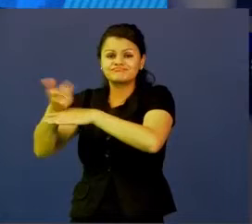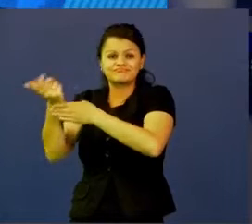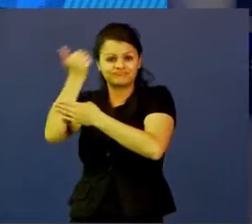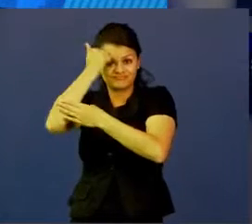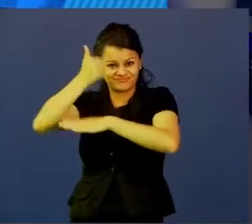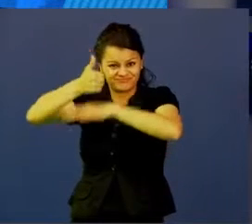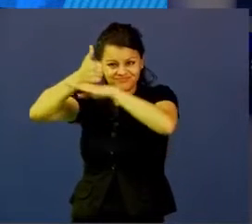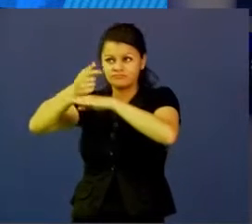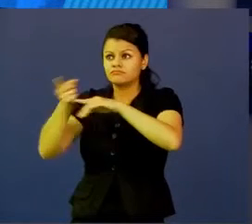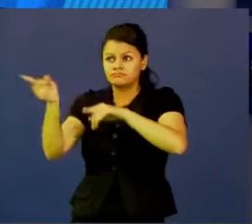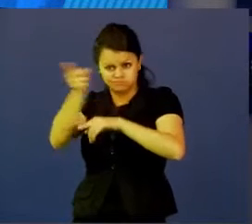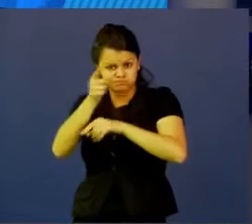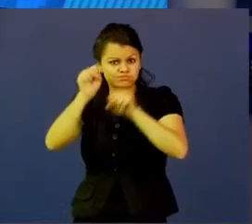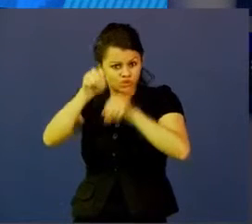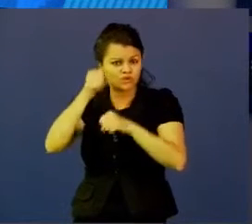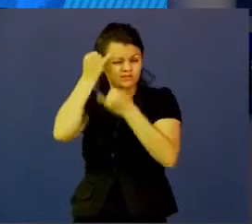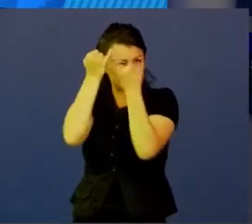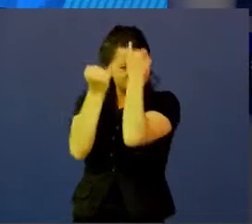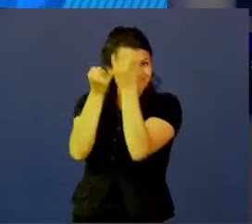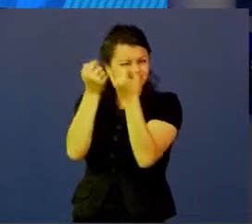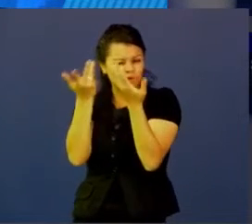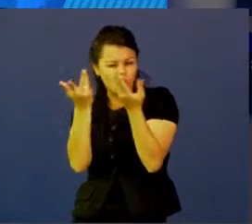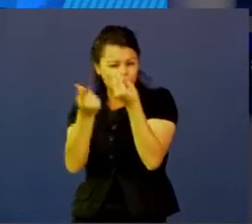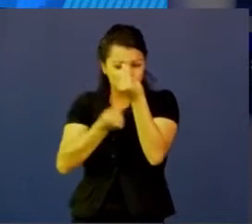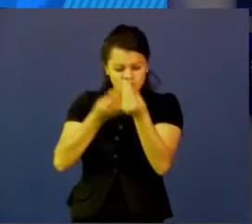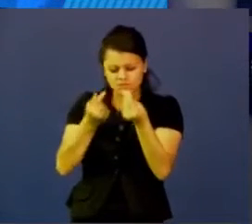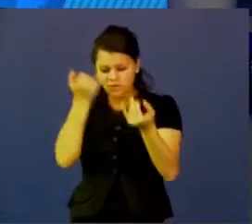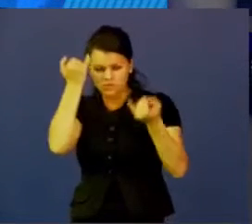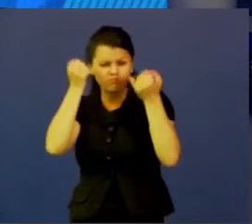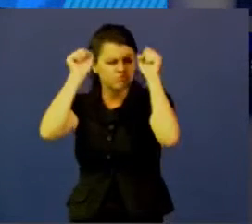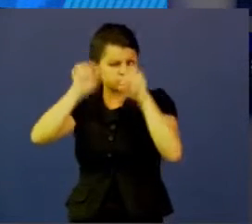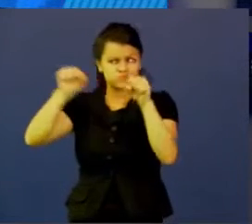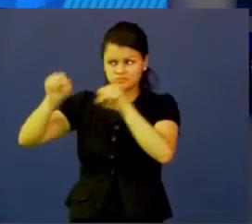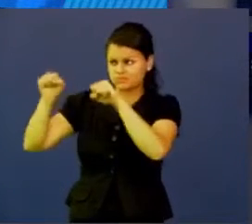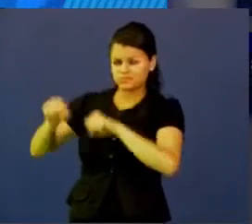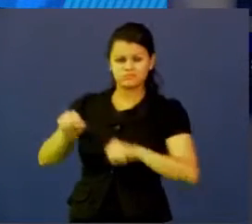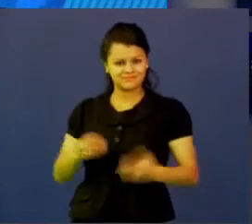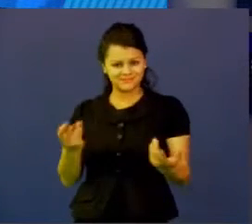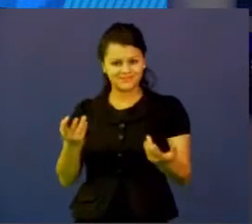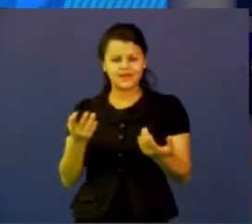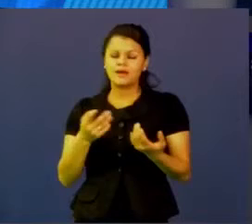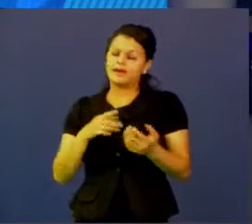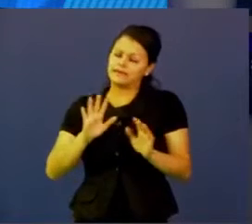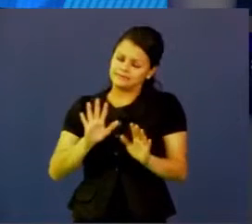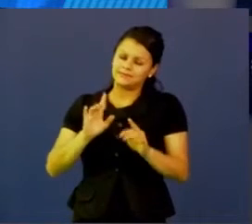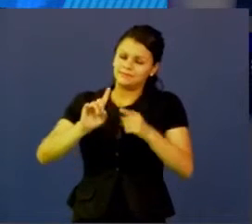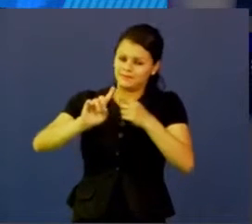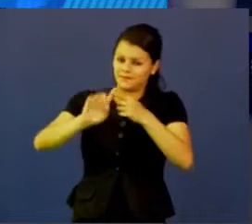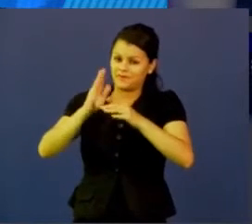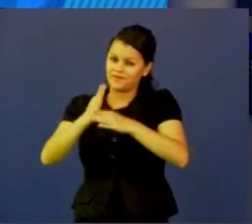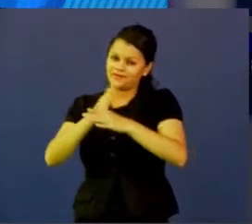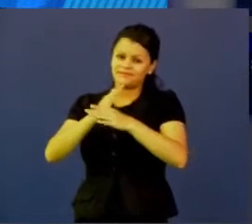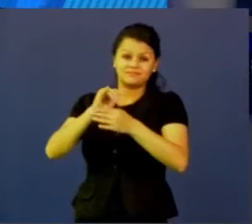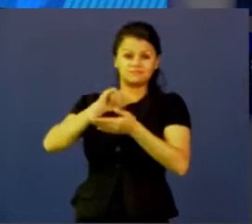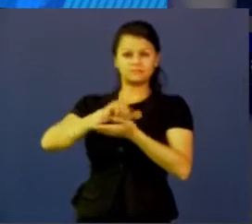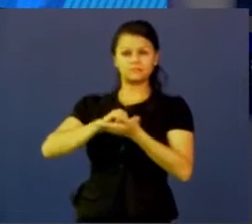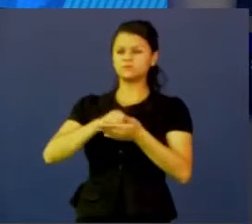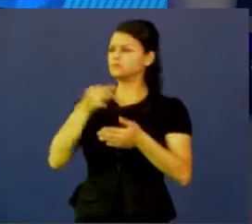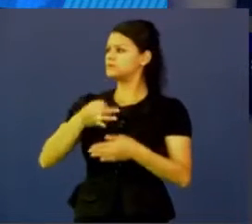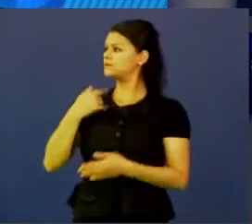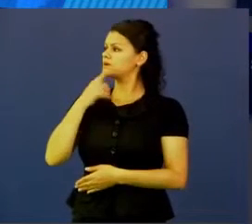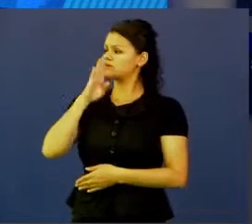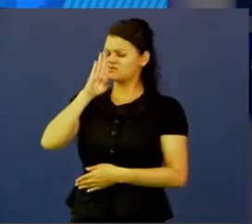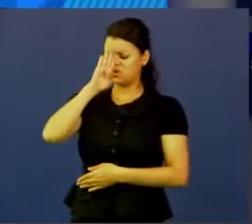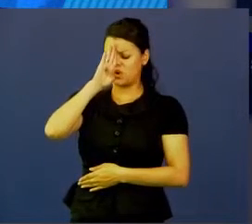directivos también lo tienen y lo que tenemos que hacer es tener en cuenta que primero debemos salir de la zona de confort, es que por 20